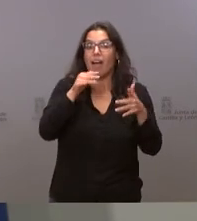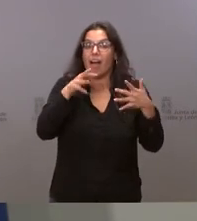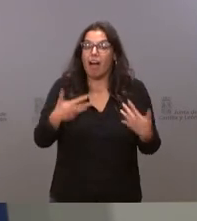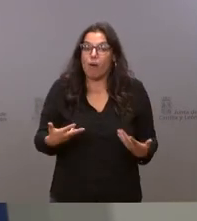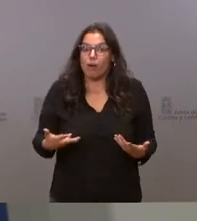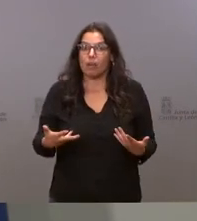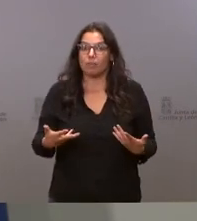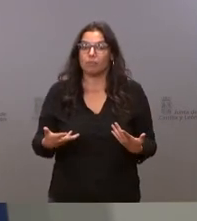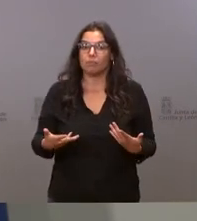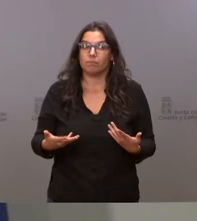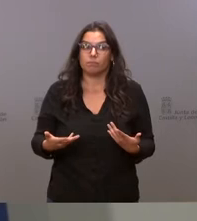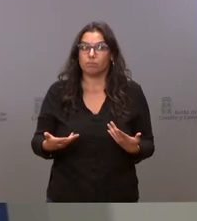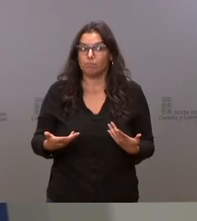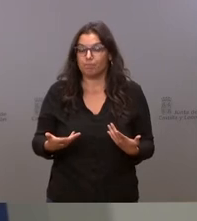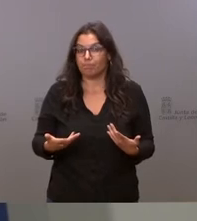momento